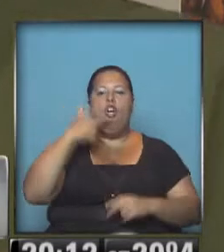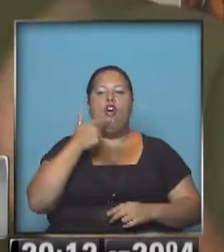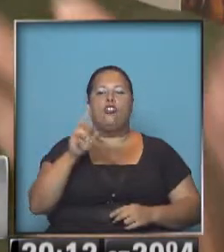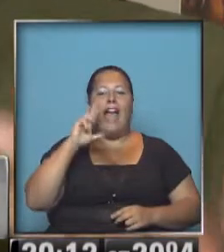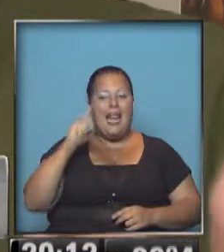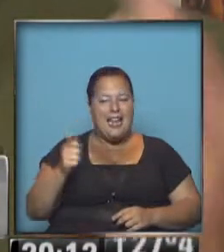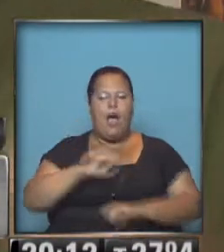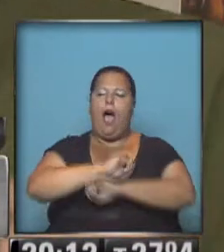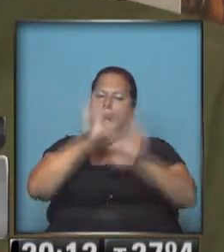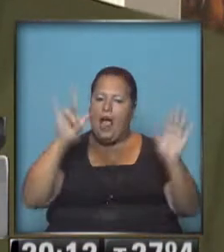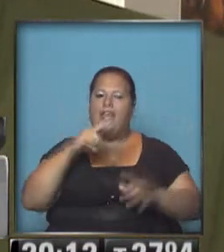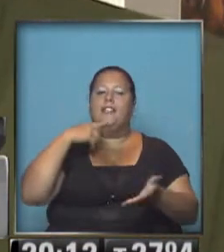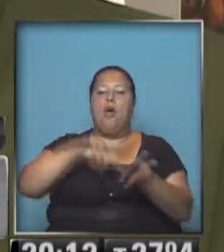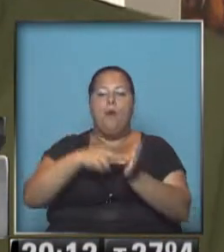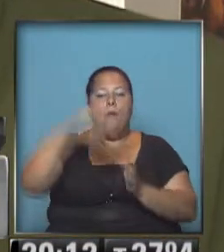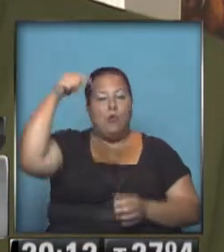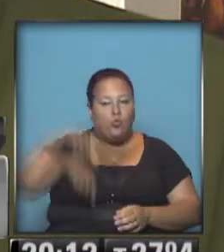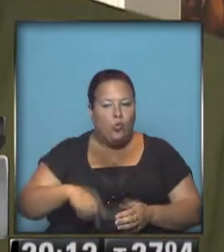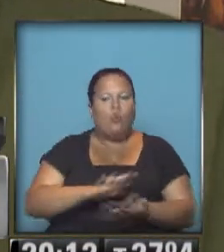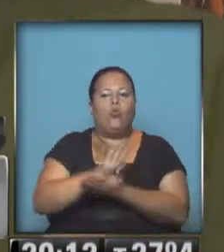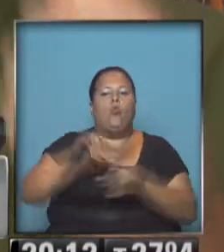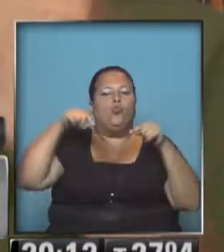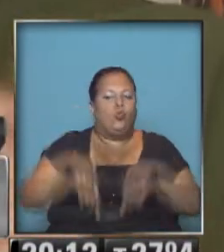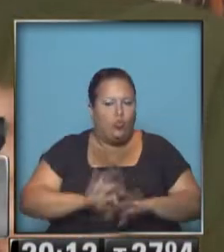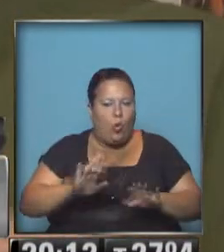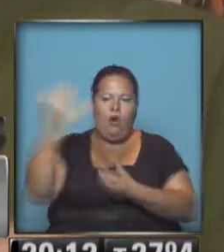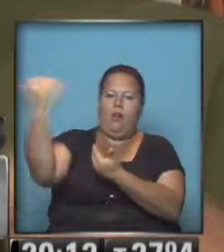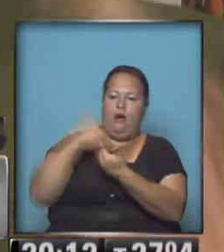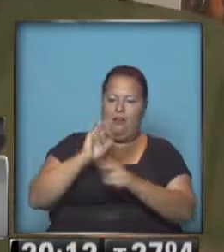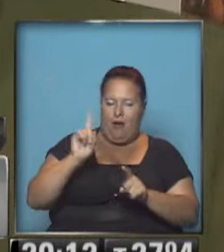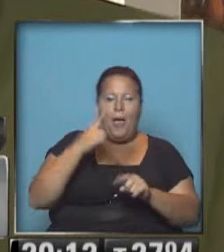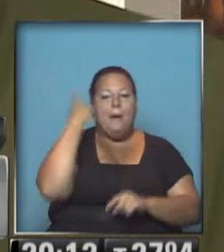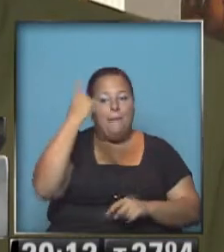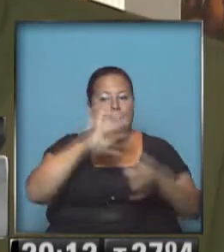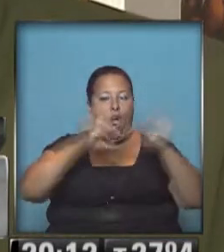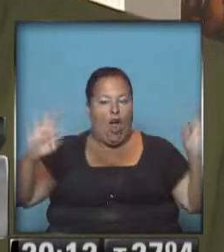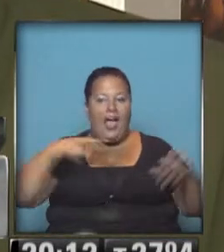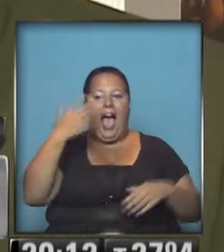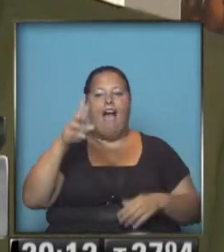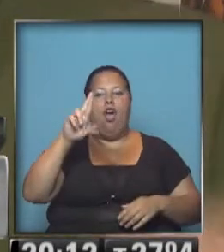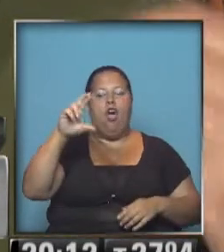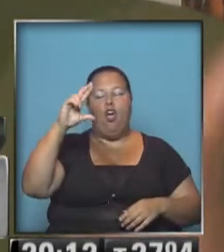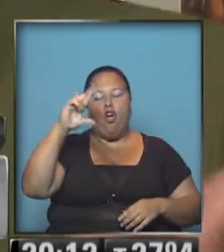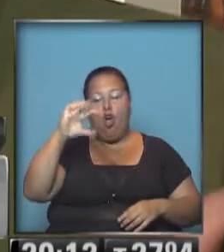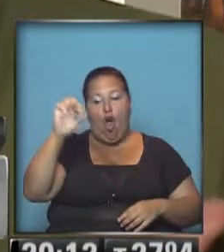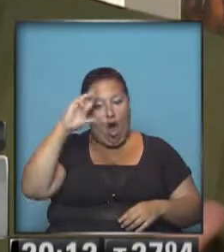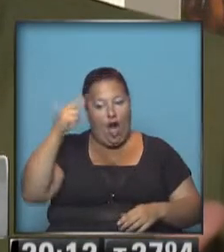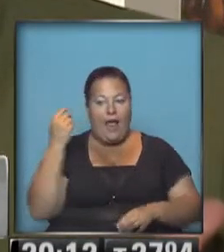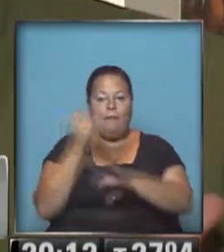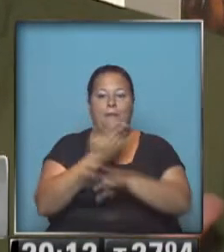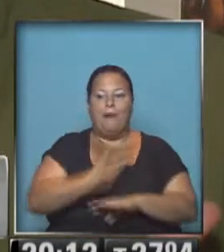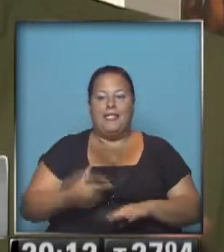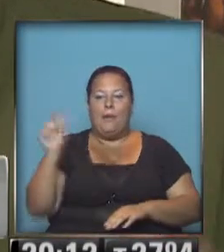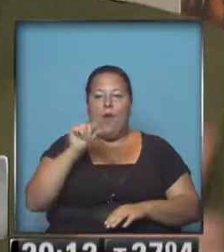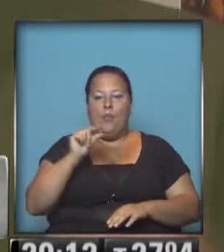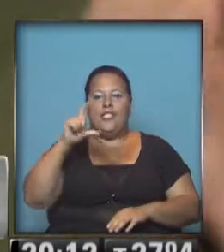se dejó muy claro que los problemas del sur se resuelven en el sur. Así fue la primera frase que utilizó Rafael Correa cuando asume la presidencia